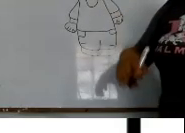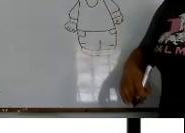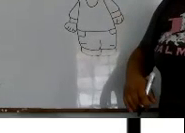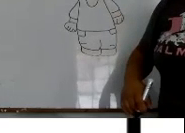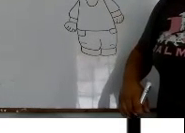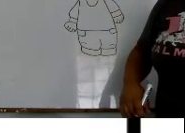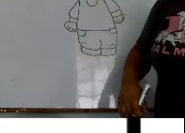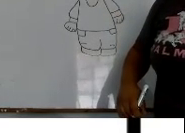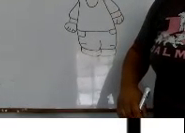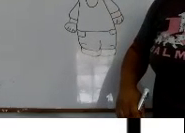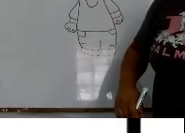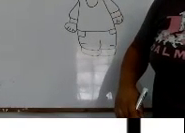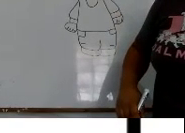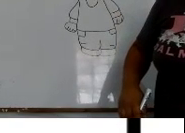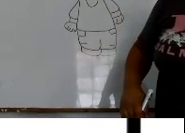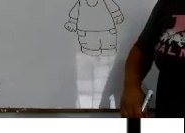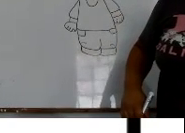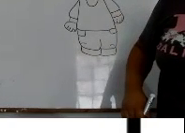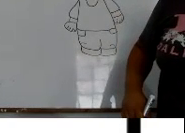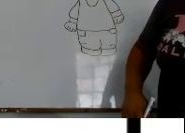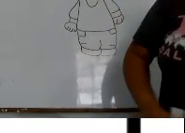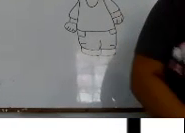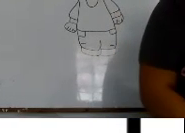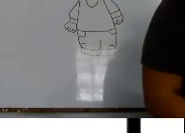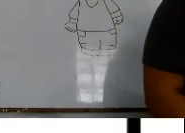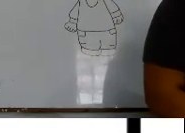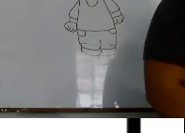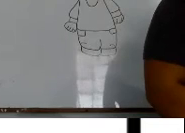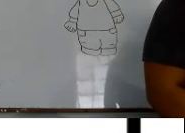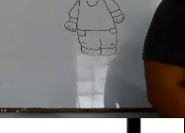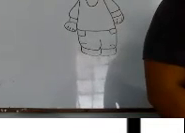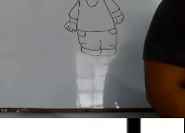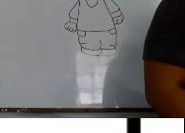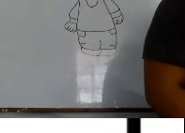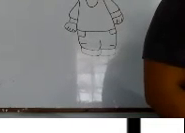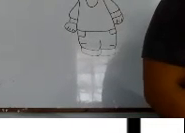es dos